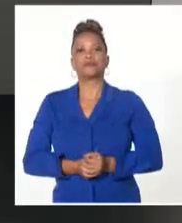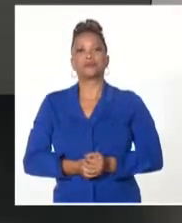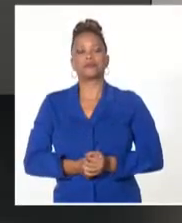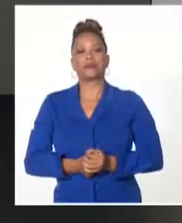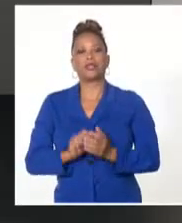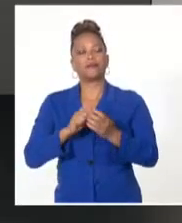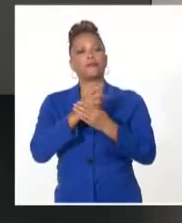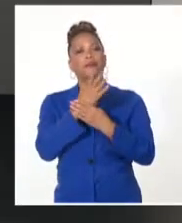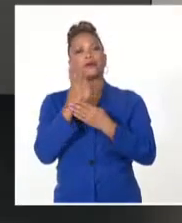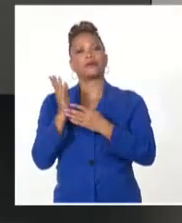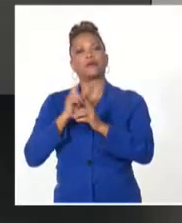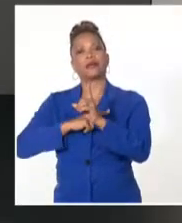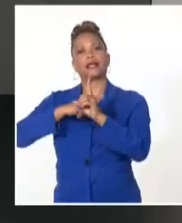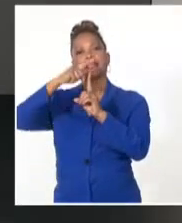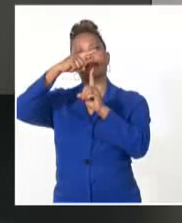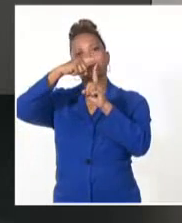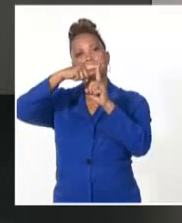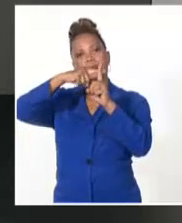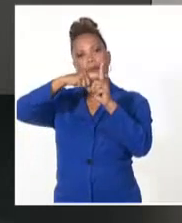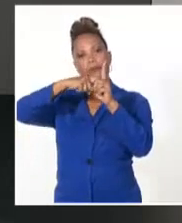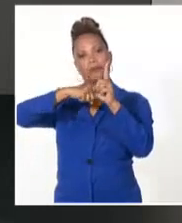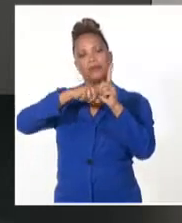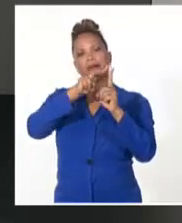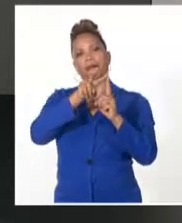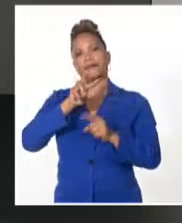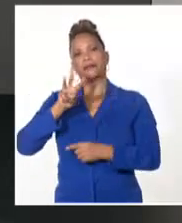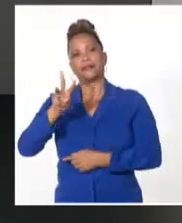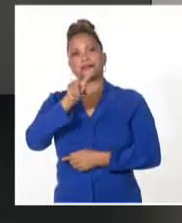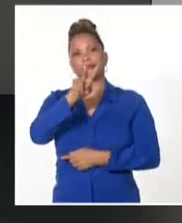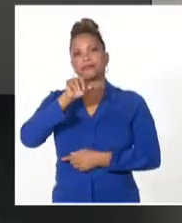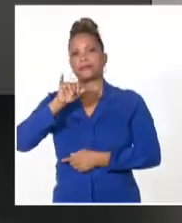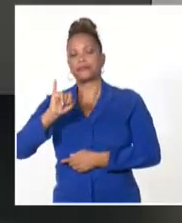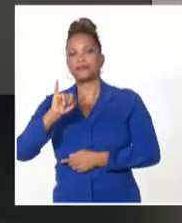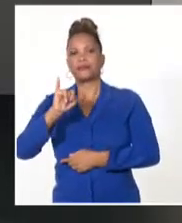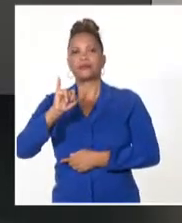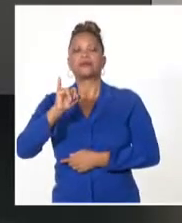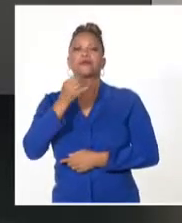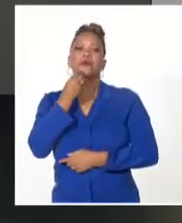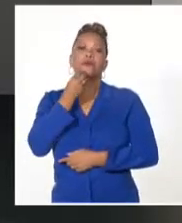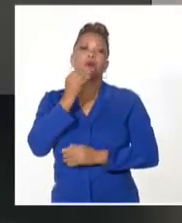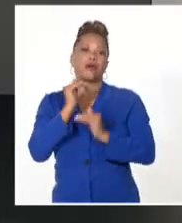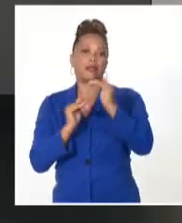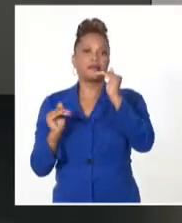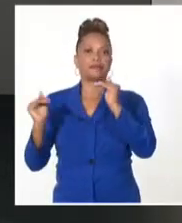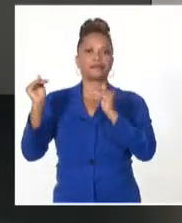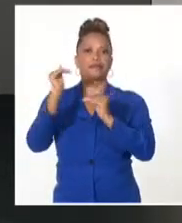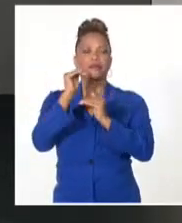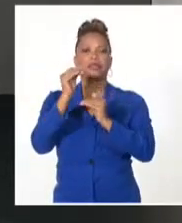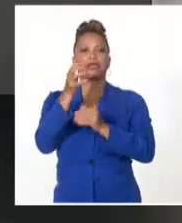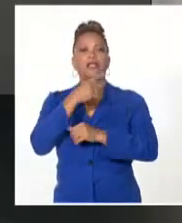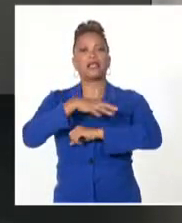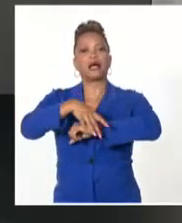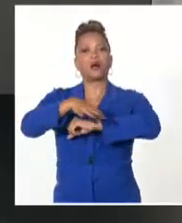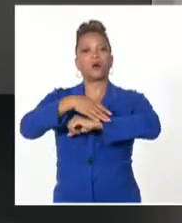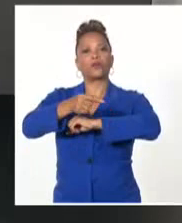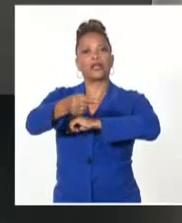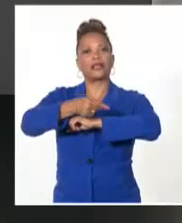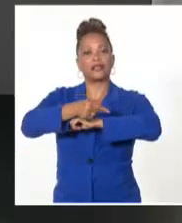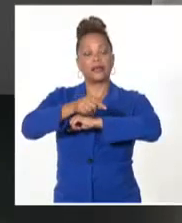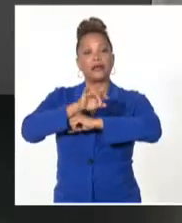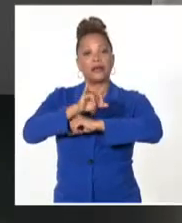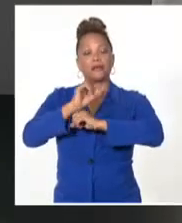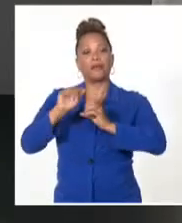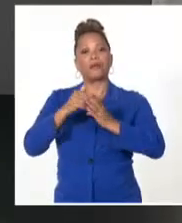madrugada, las temperaturas mínimas estarán entre 23 y 26 grados Celsius, pueden ser superiores en localidades costeras, y el día